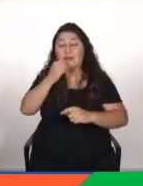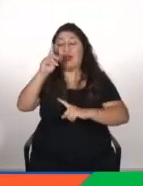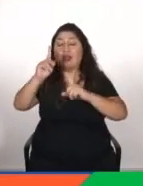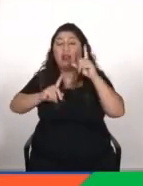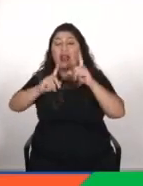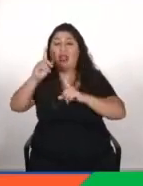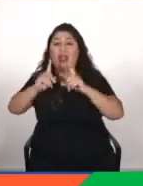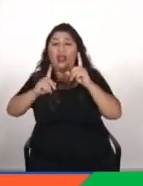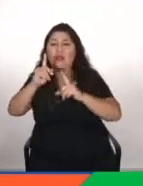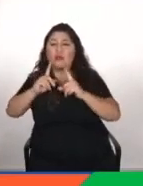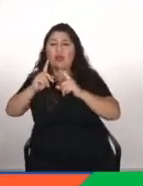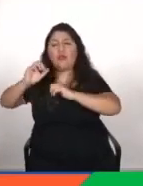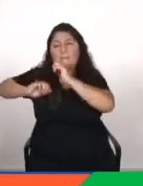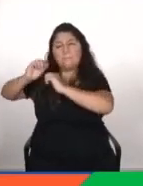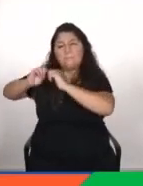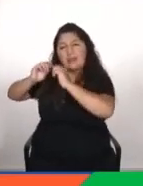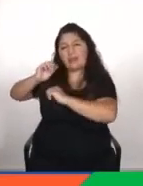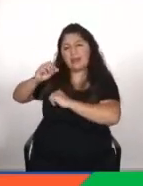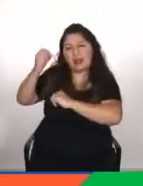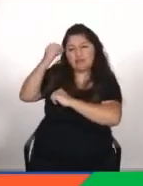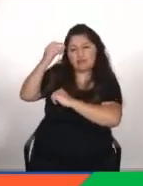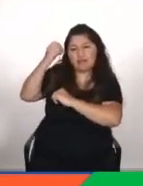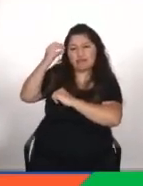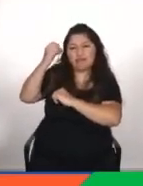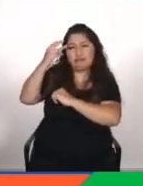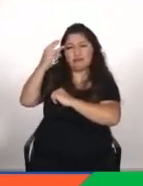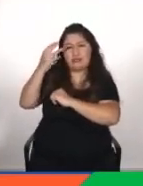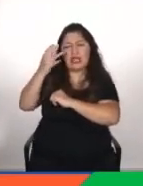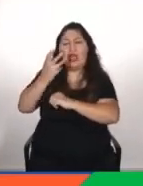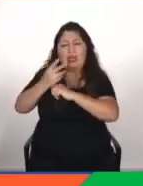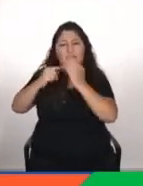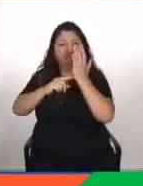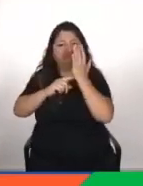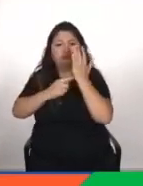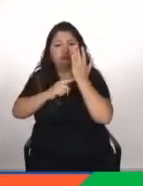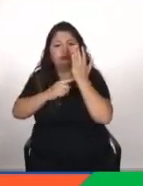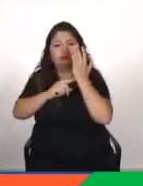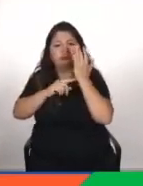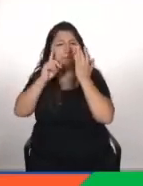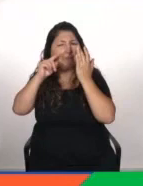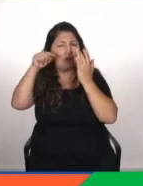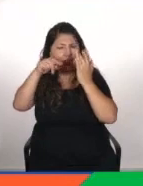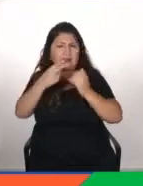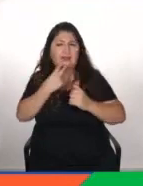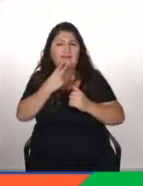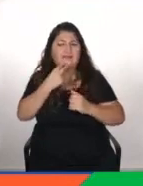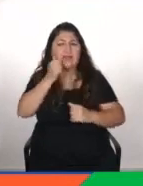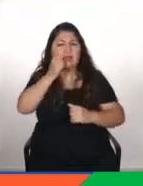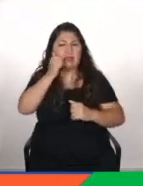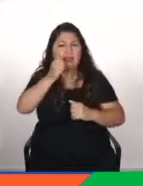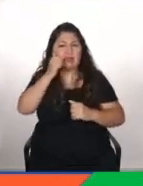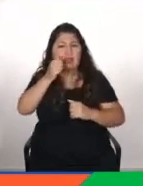artificial machine learning y todas estas tecnologías pero así en la vida diaria tal vez en campos más importantes como la medicina no sé